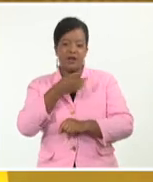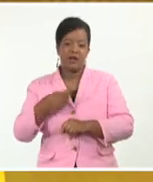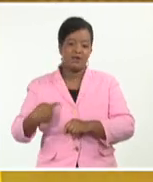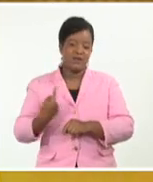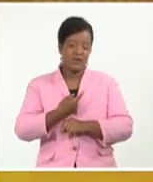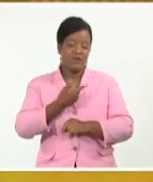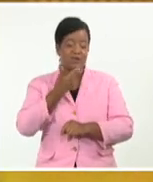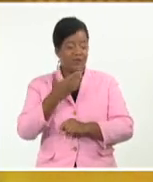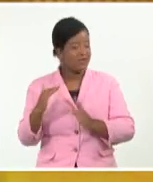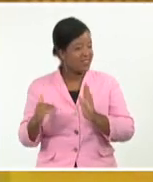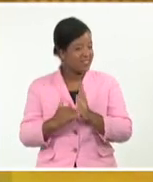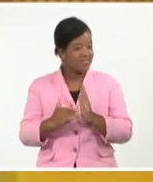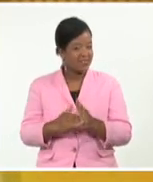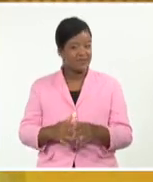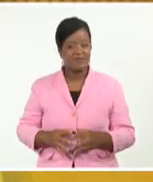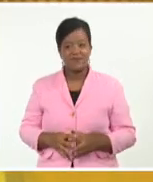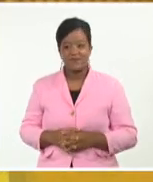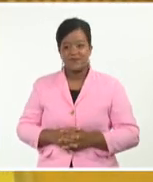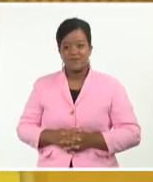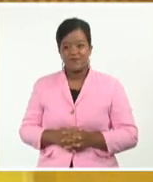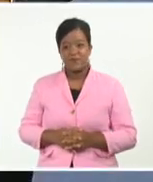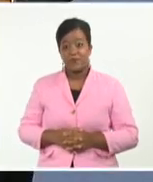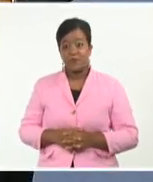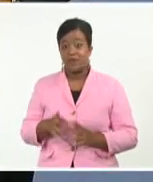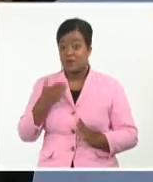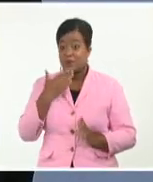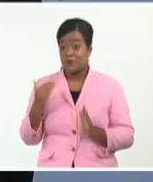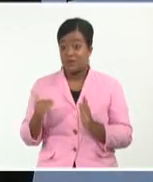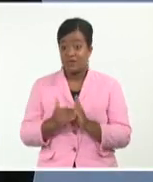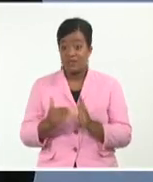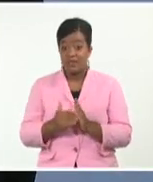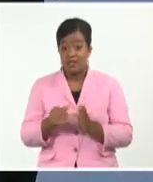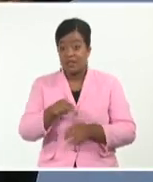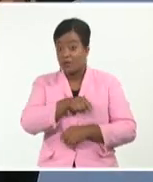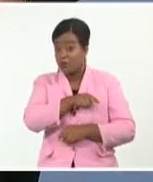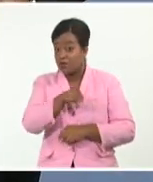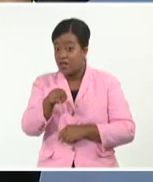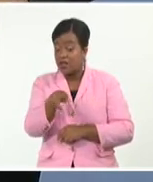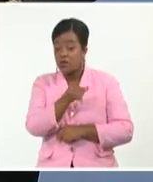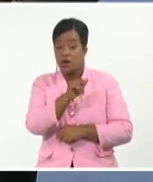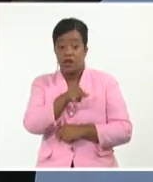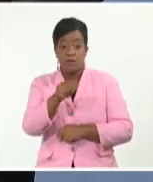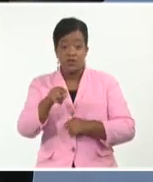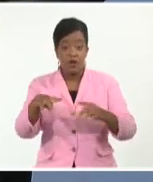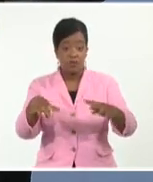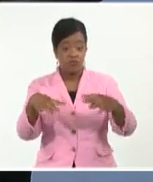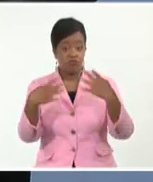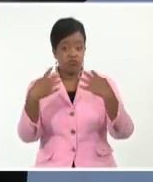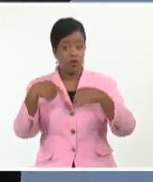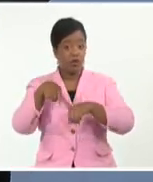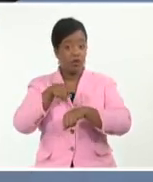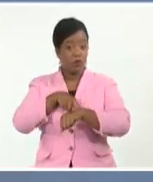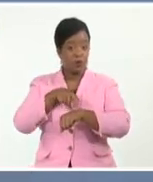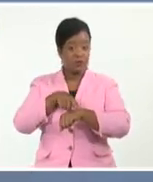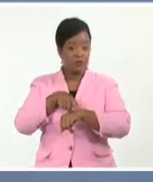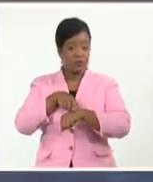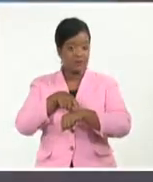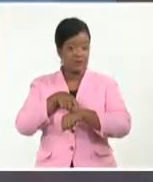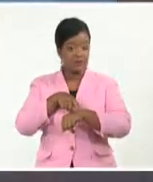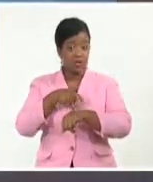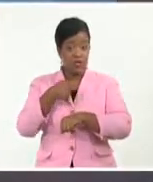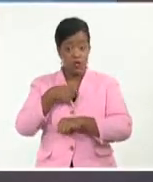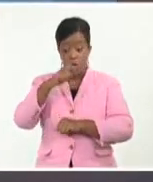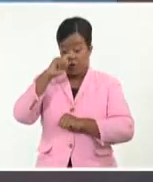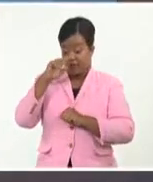Buenas tardes, bienvenido. Muy buenas tardes, Junior, también para ti, Diana, y para todas las personas que nos siguen a esta hora. Desde que tengo uso de razón,